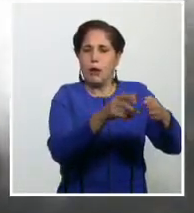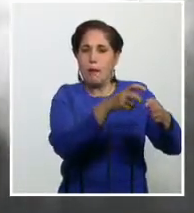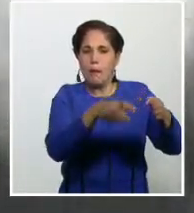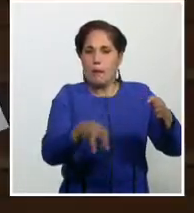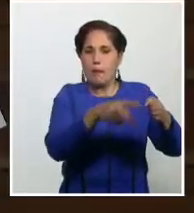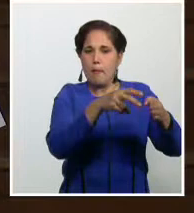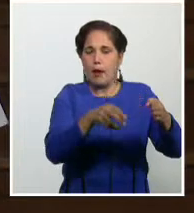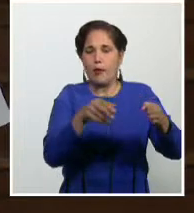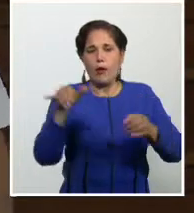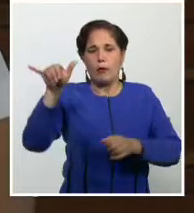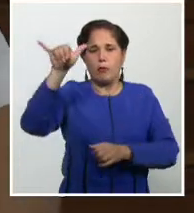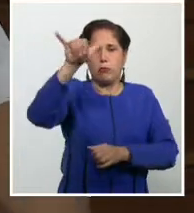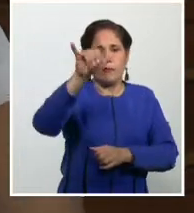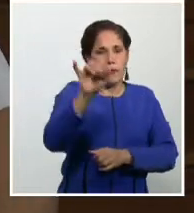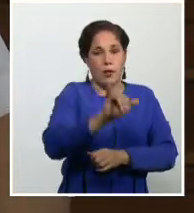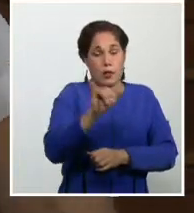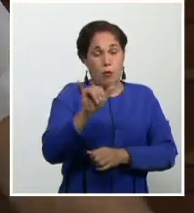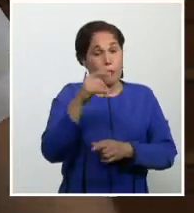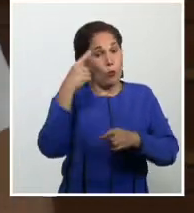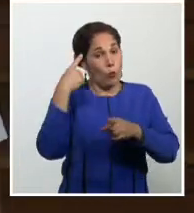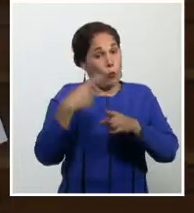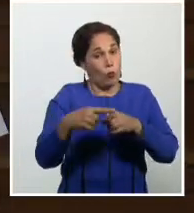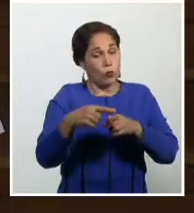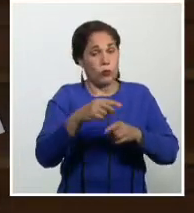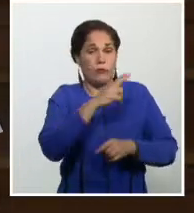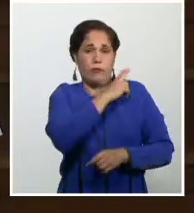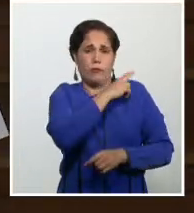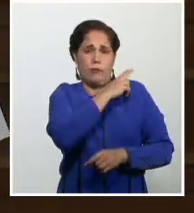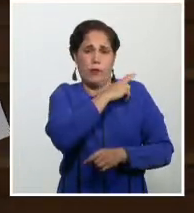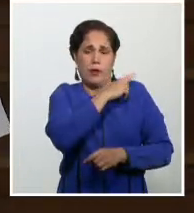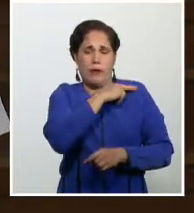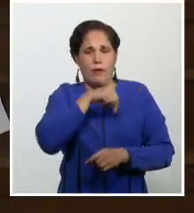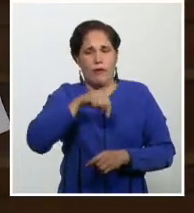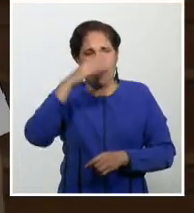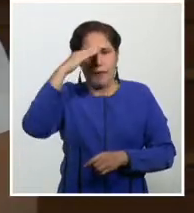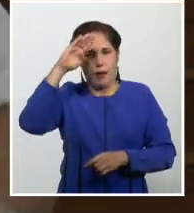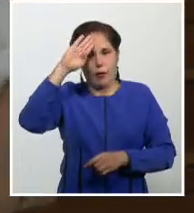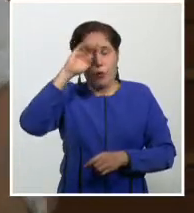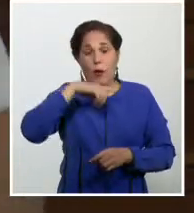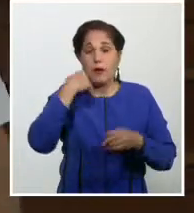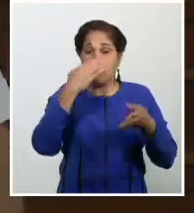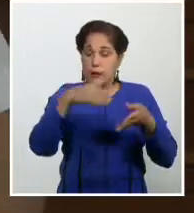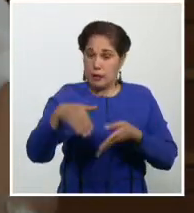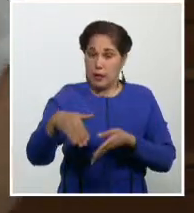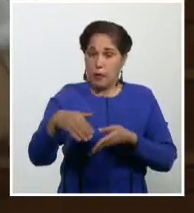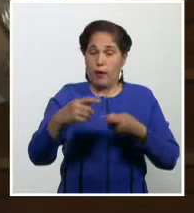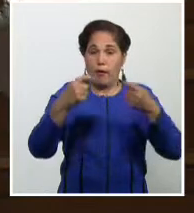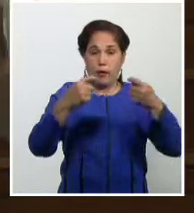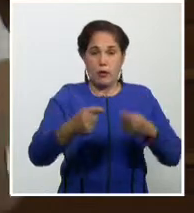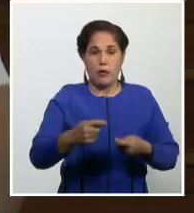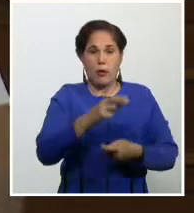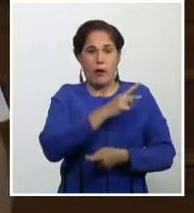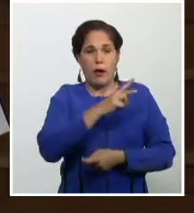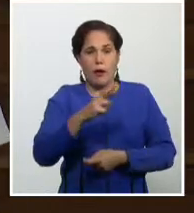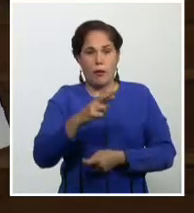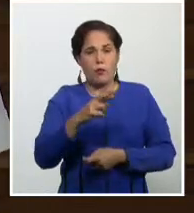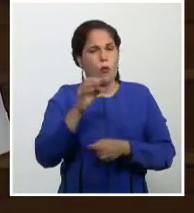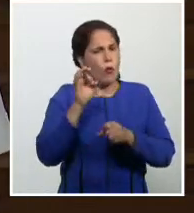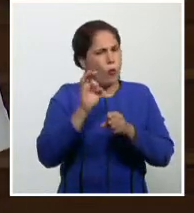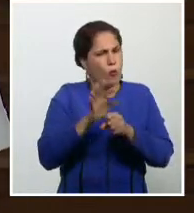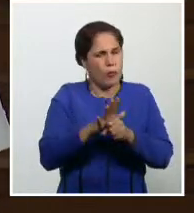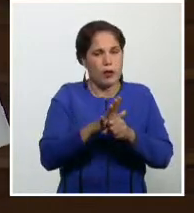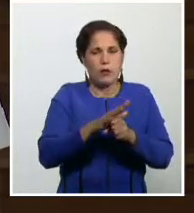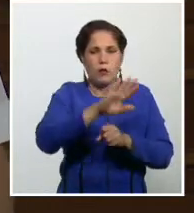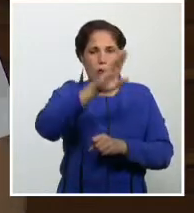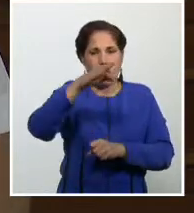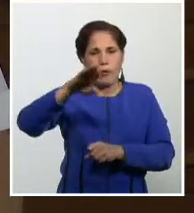Pitti y Fajardo en un accidente preparando una operación militar, la decisión de la revolución es entrar en grande en el Escambray.